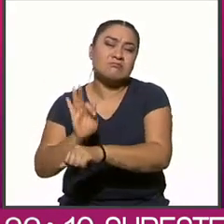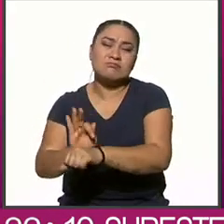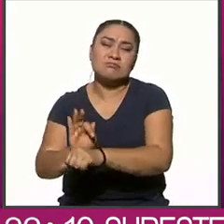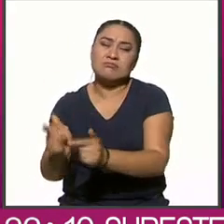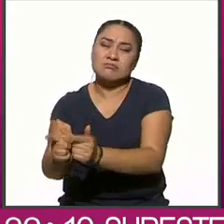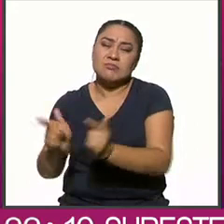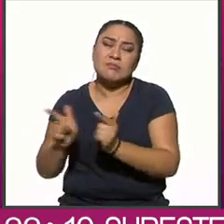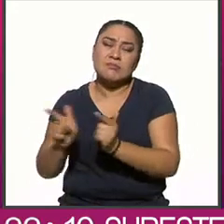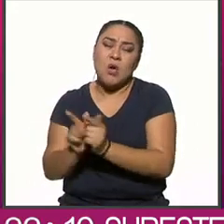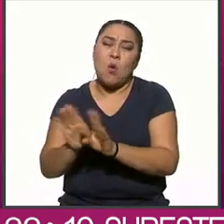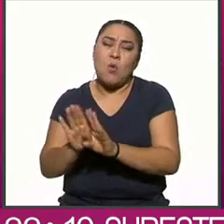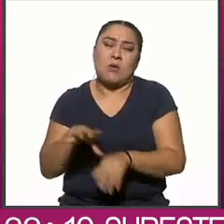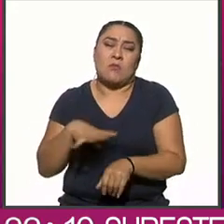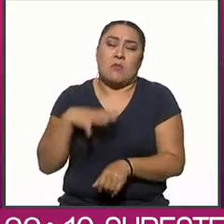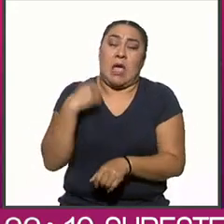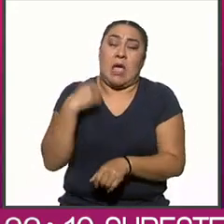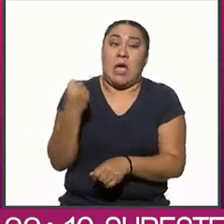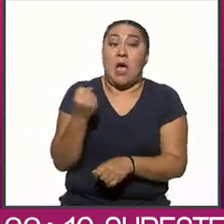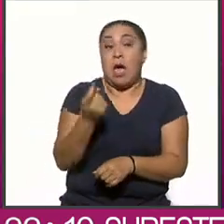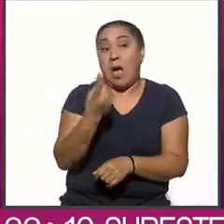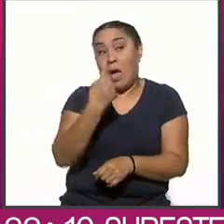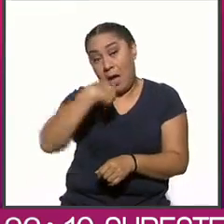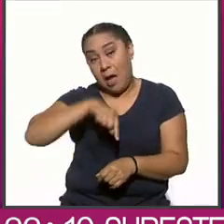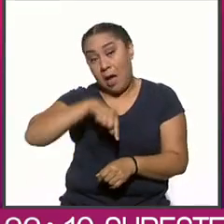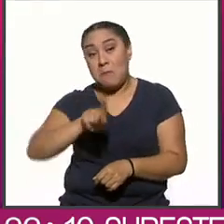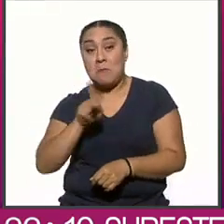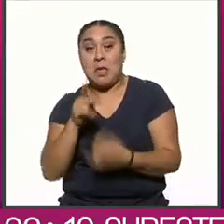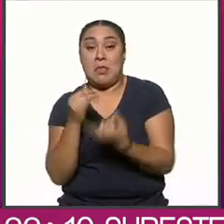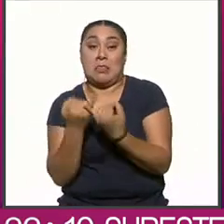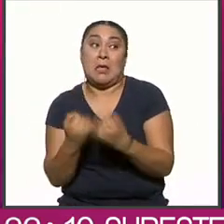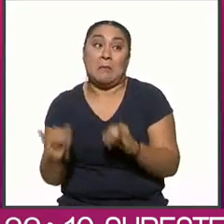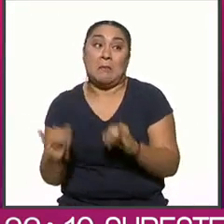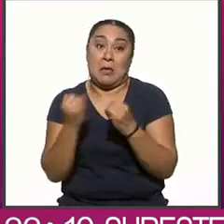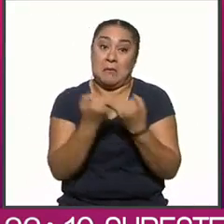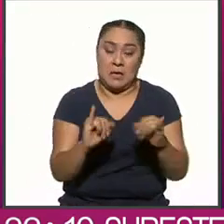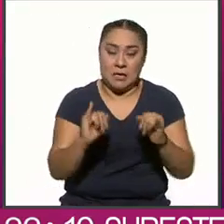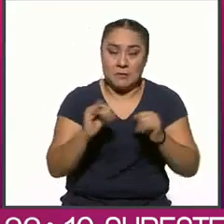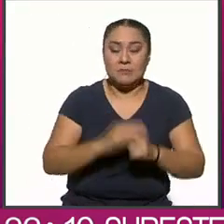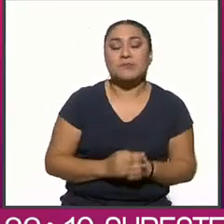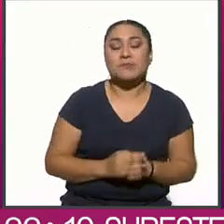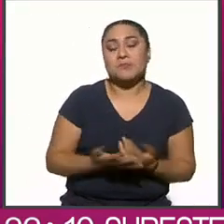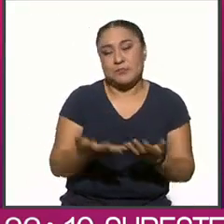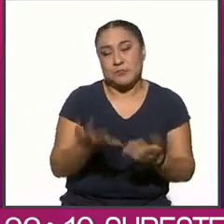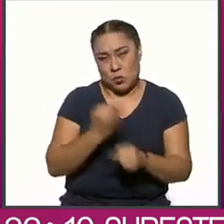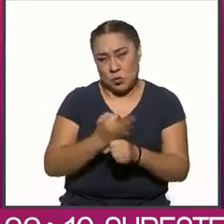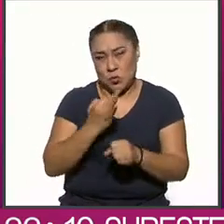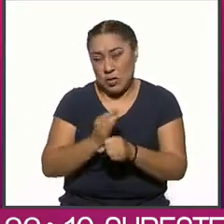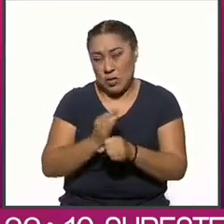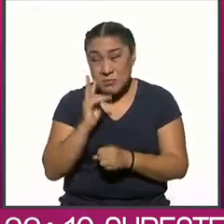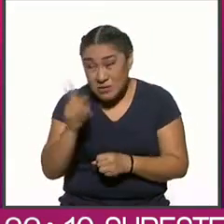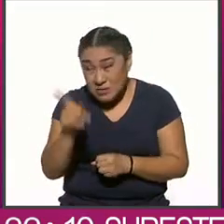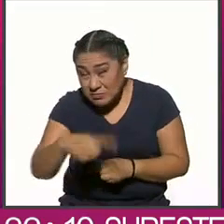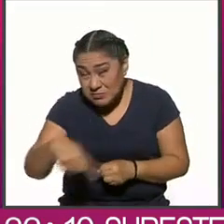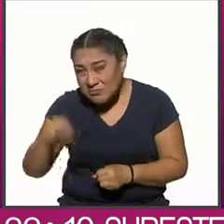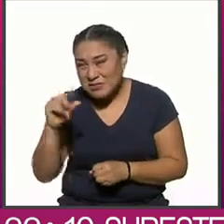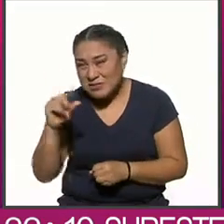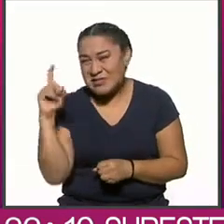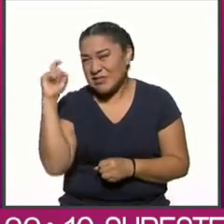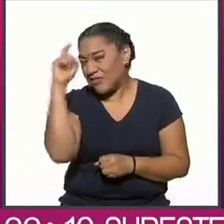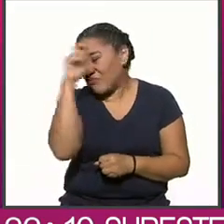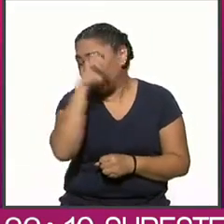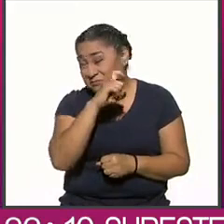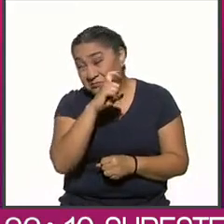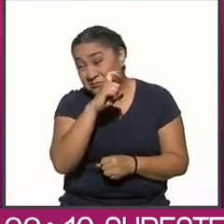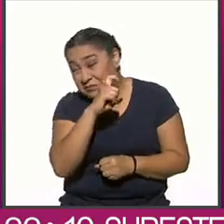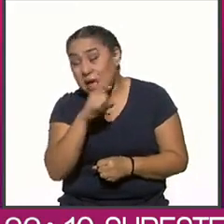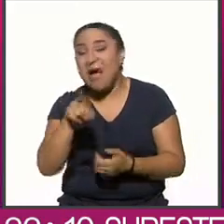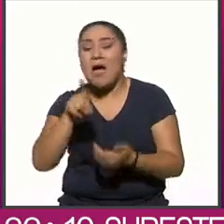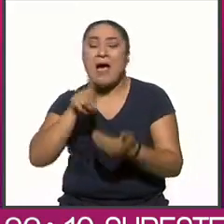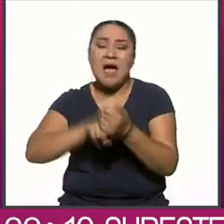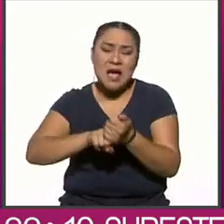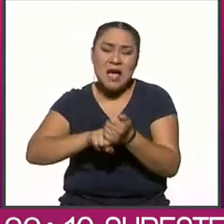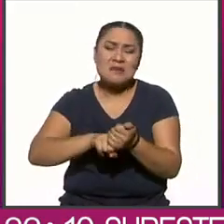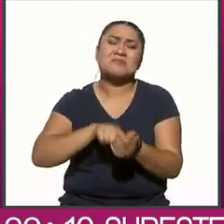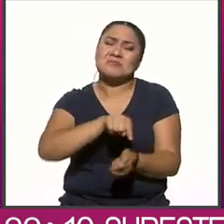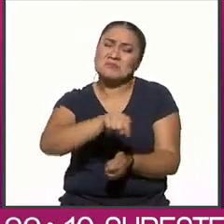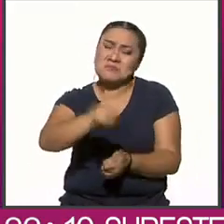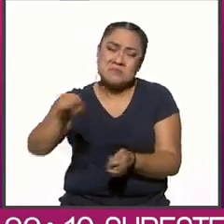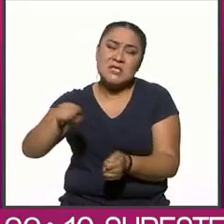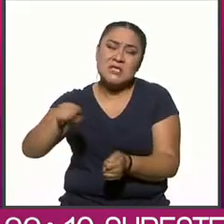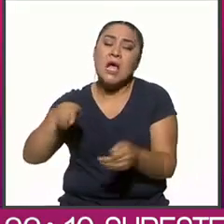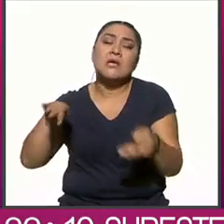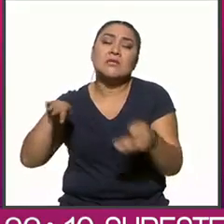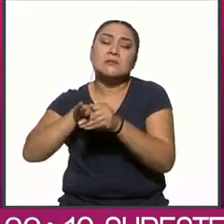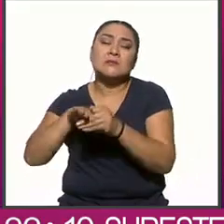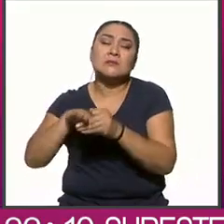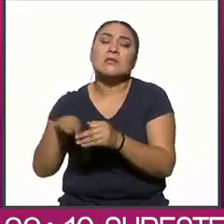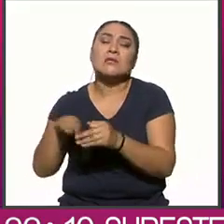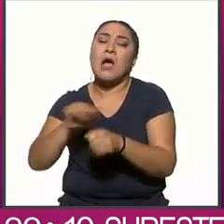disfrazados de independientes? Lo que queda claro que difícilmente alguno de ellos podrá negar que han sido parte muy cercana a